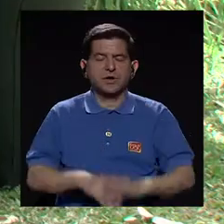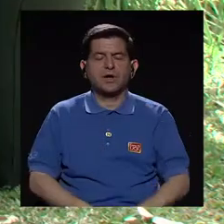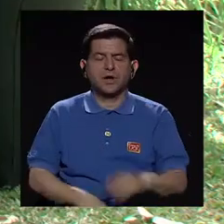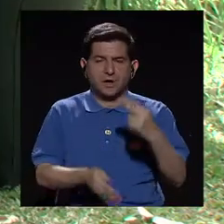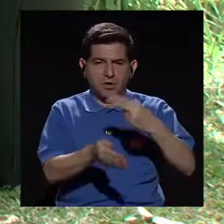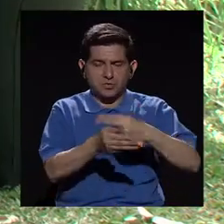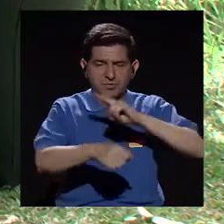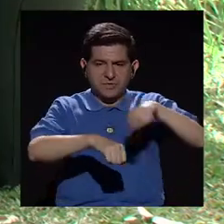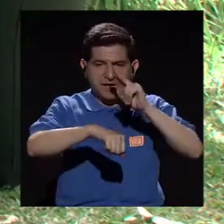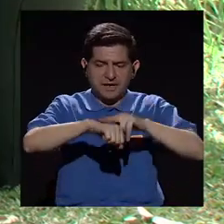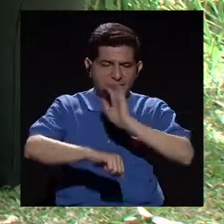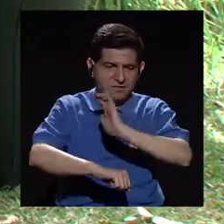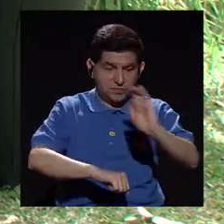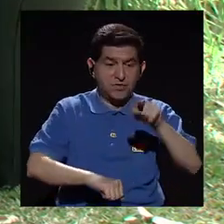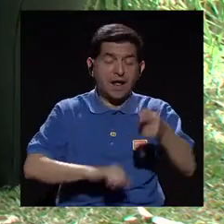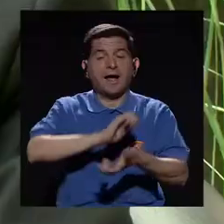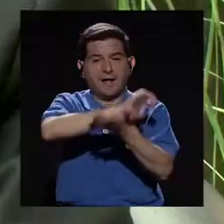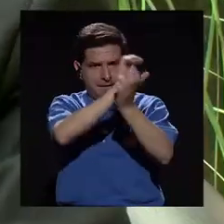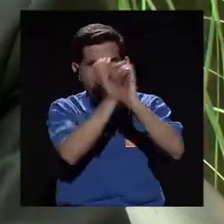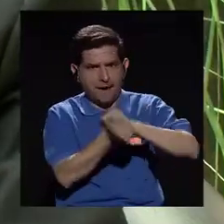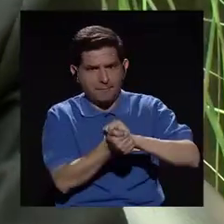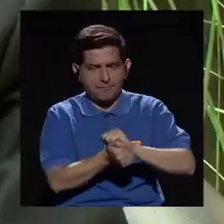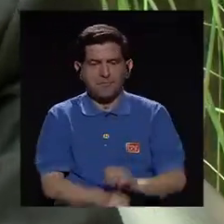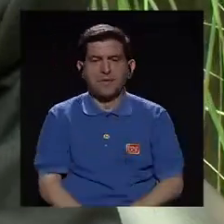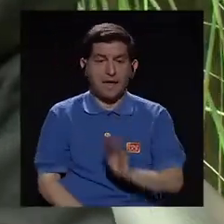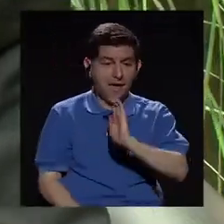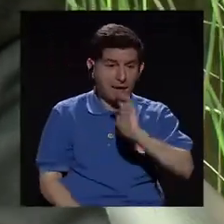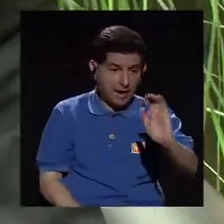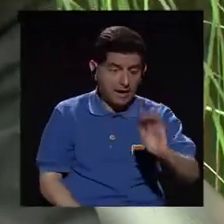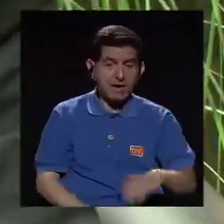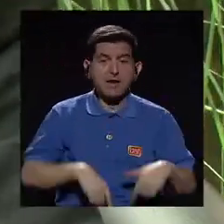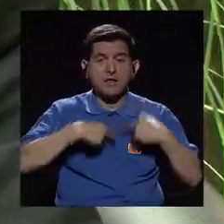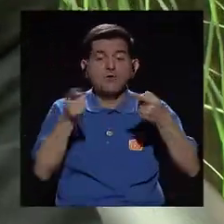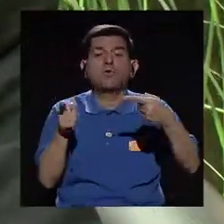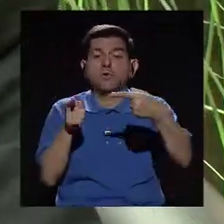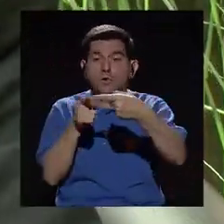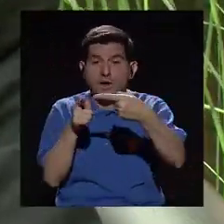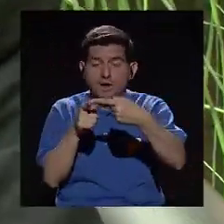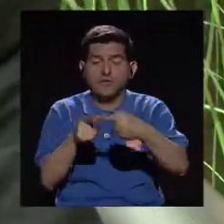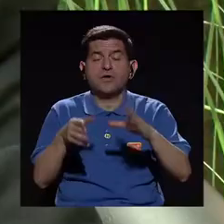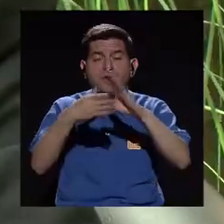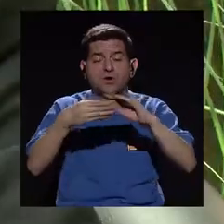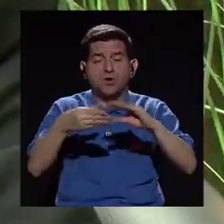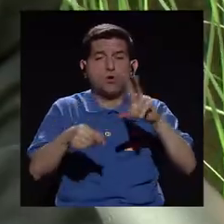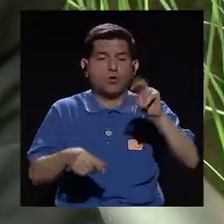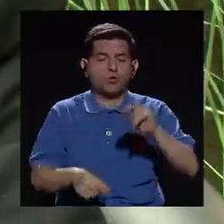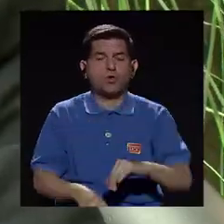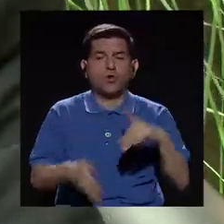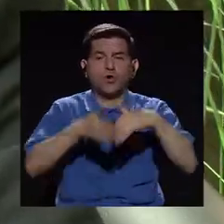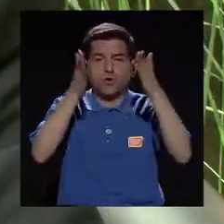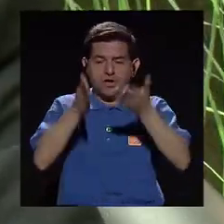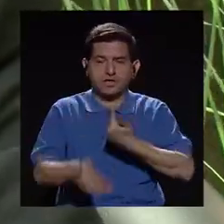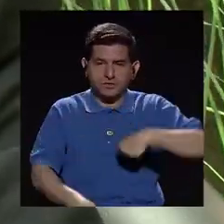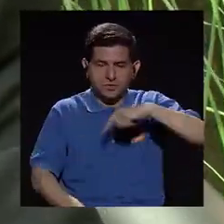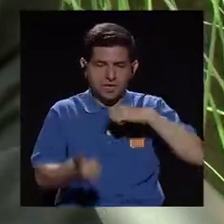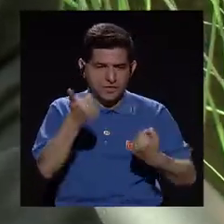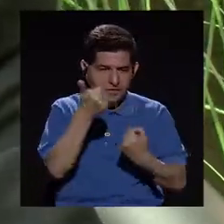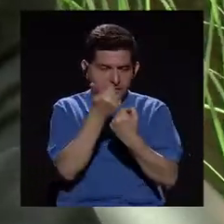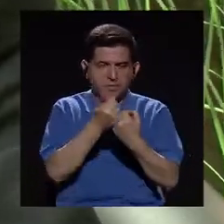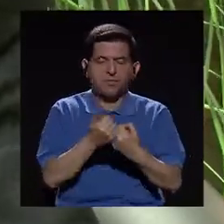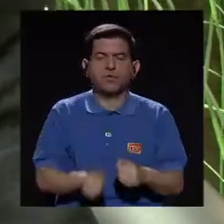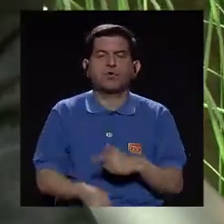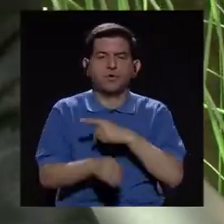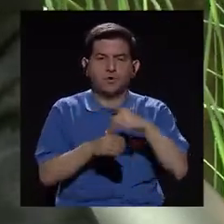Nacional de Niños. Ahí la cosa varía. Y ahí no es que el niño llegue al Rincón de Cuentos, sino que más bien nuestros estudiantes con